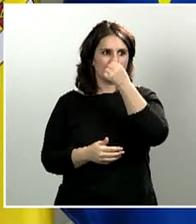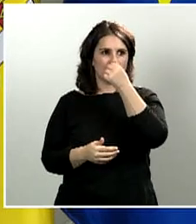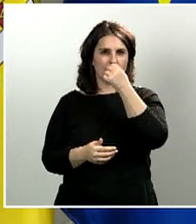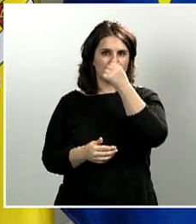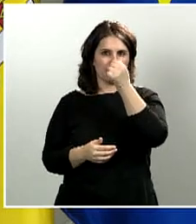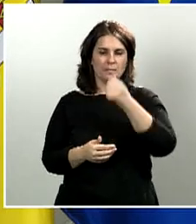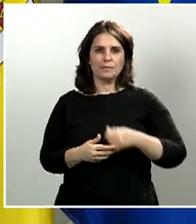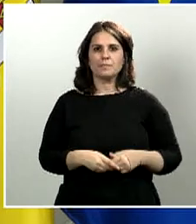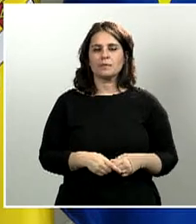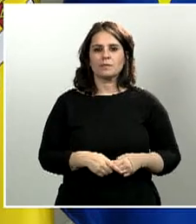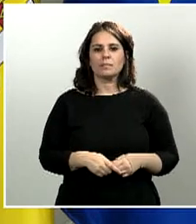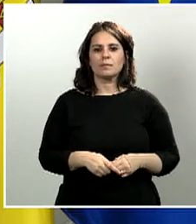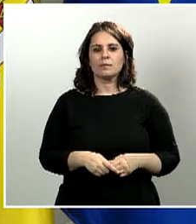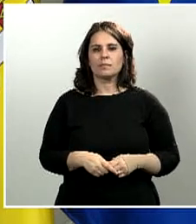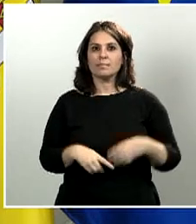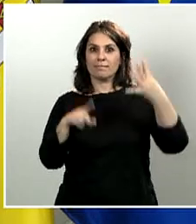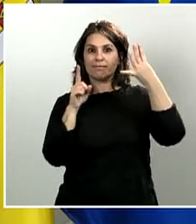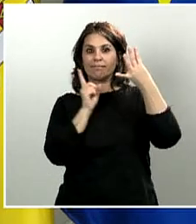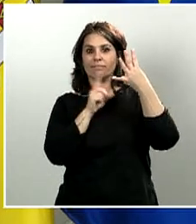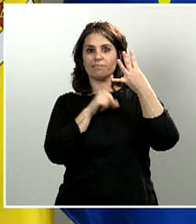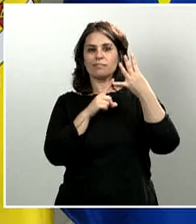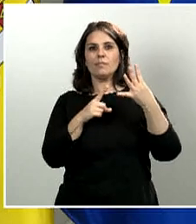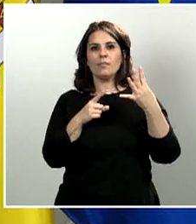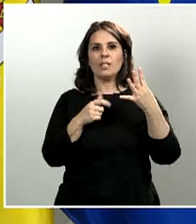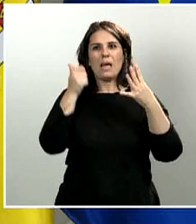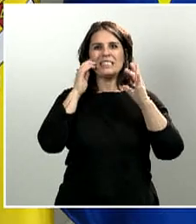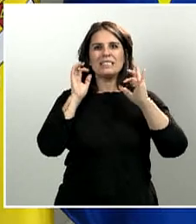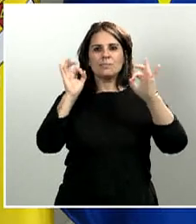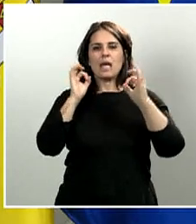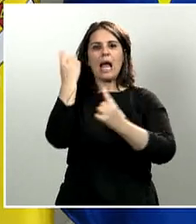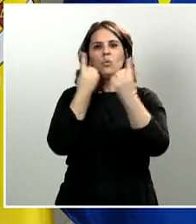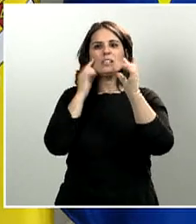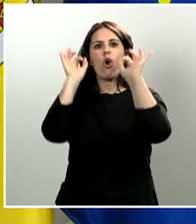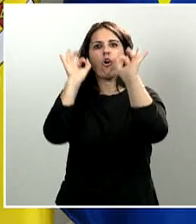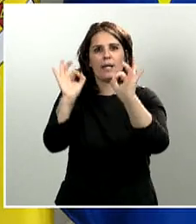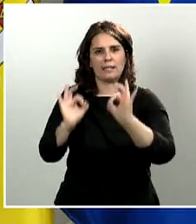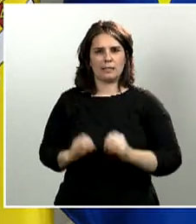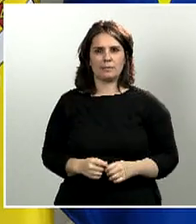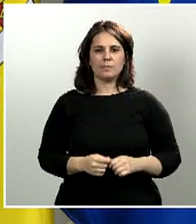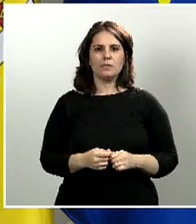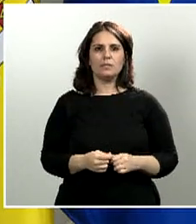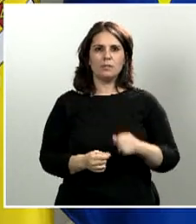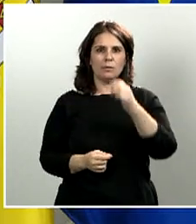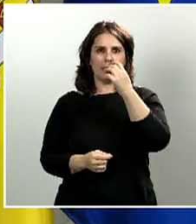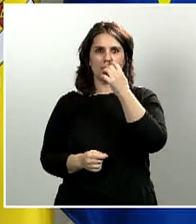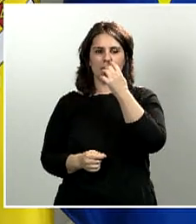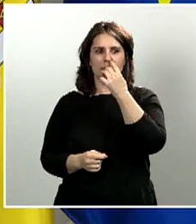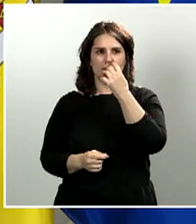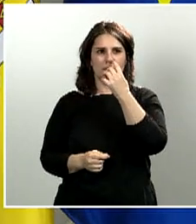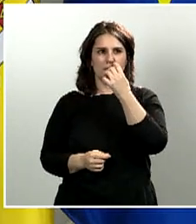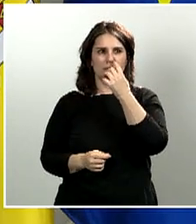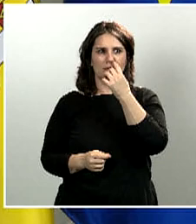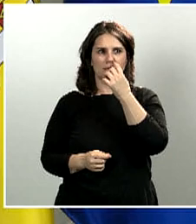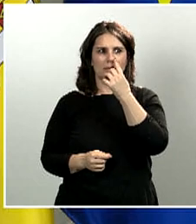dirigidas a sectores o actividades productivas concretas. En cuanto al primer ámbito, el de apoyo a los trabajadores, a los